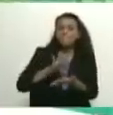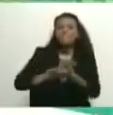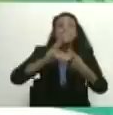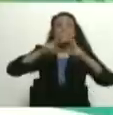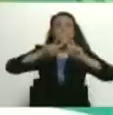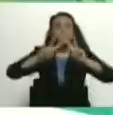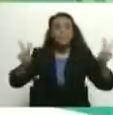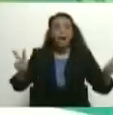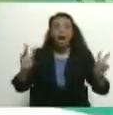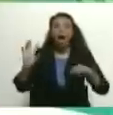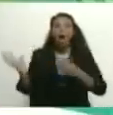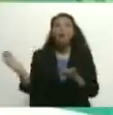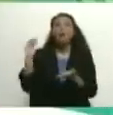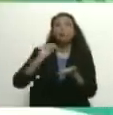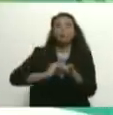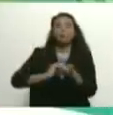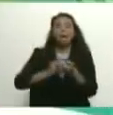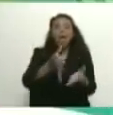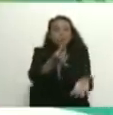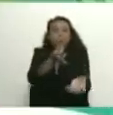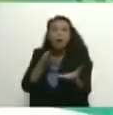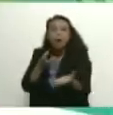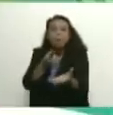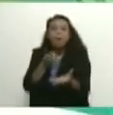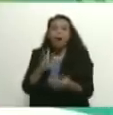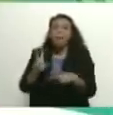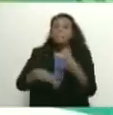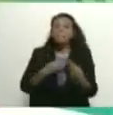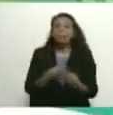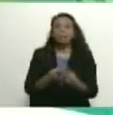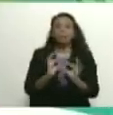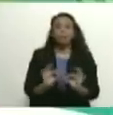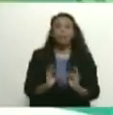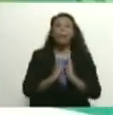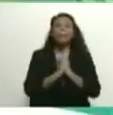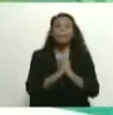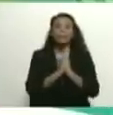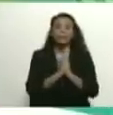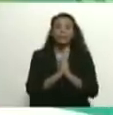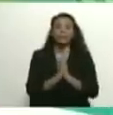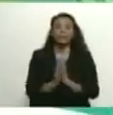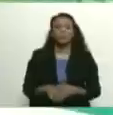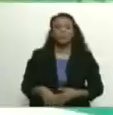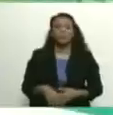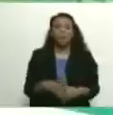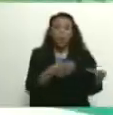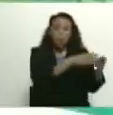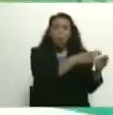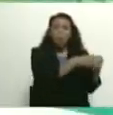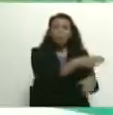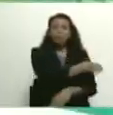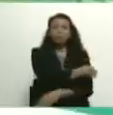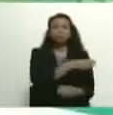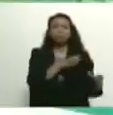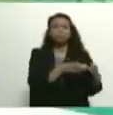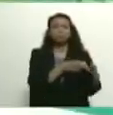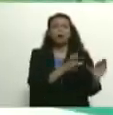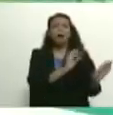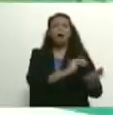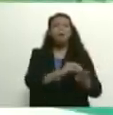Para que más nunca guarimba. Ellos siempre anuncian, siempre lo han hecho.